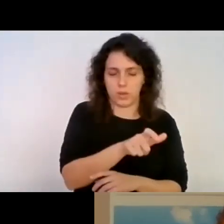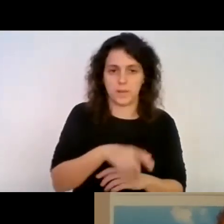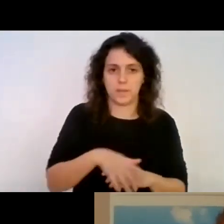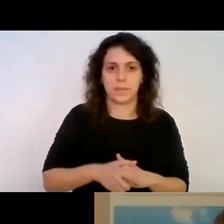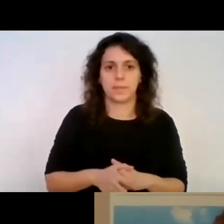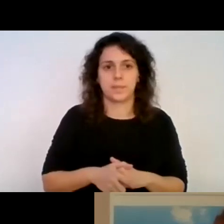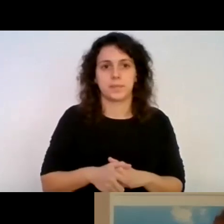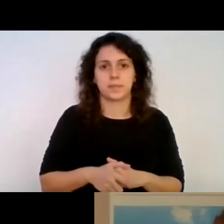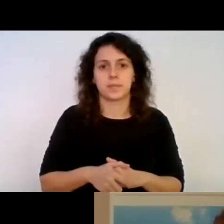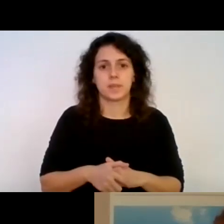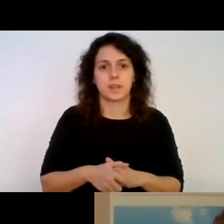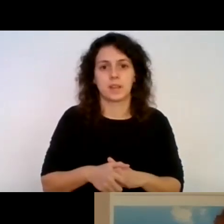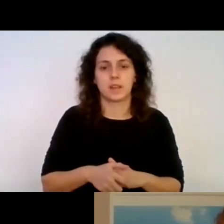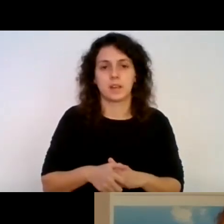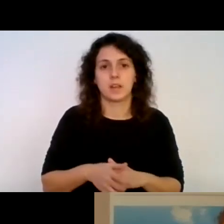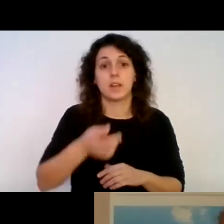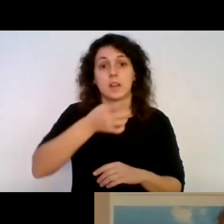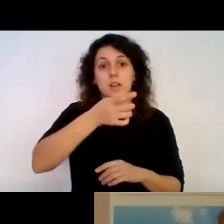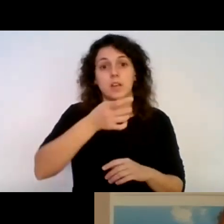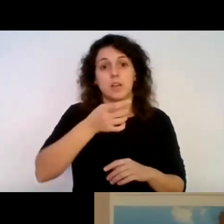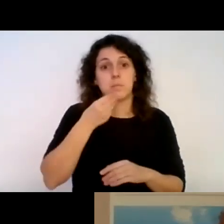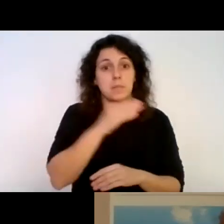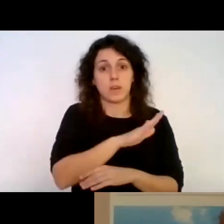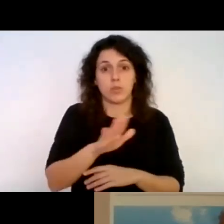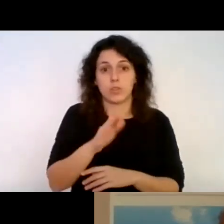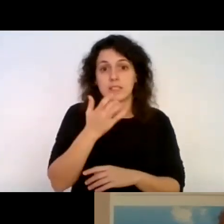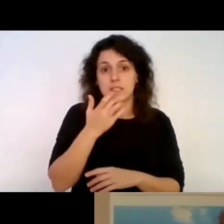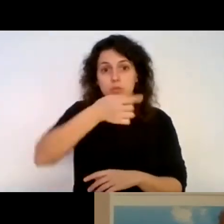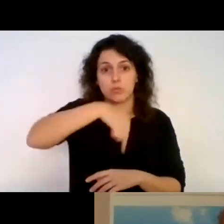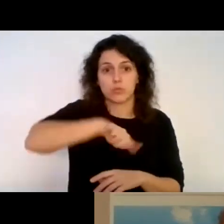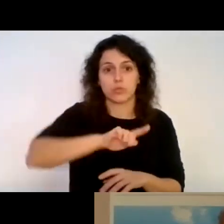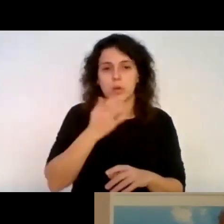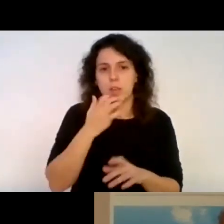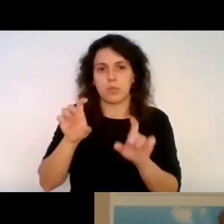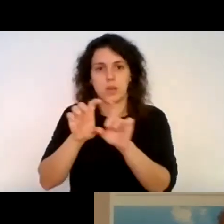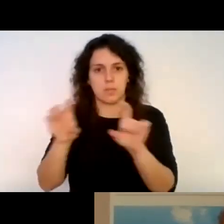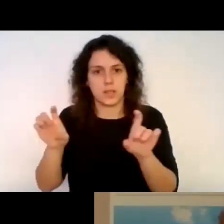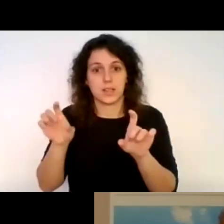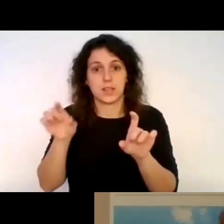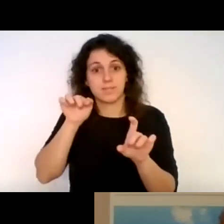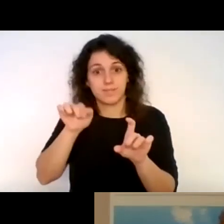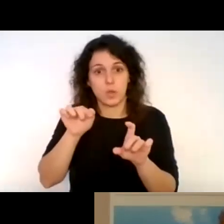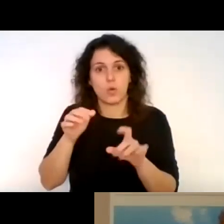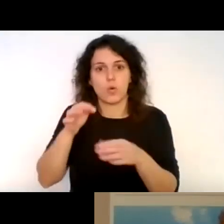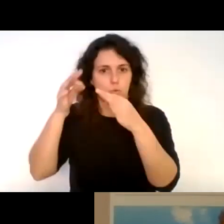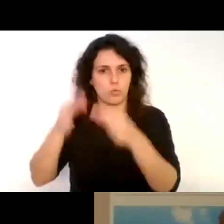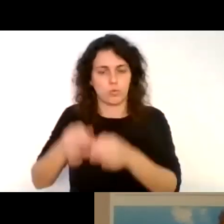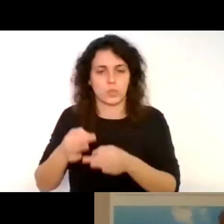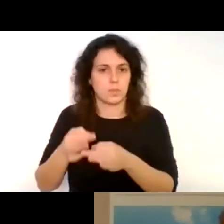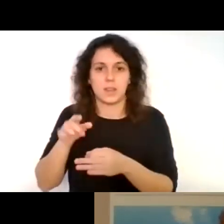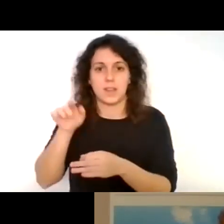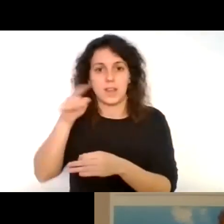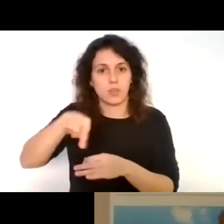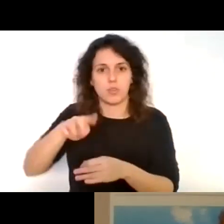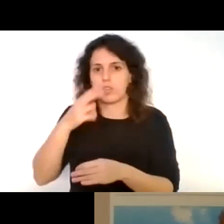podemos hacerlo a través de empresas que justamente tienen el